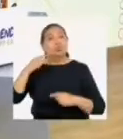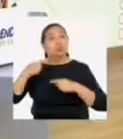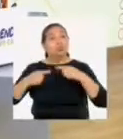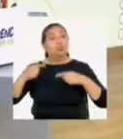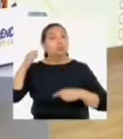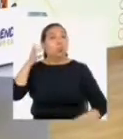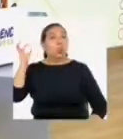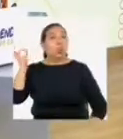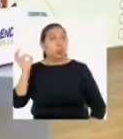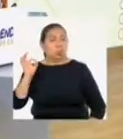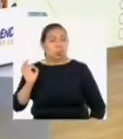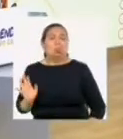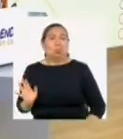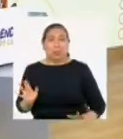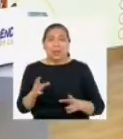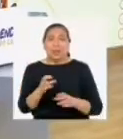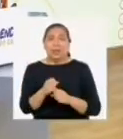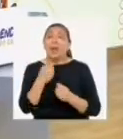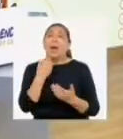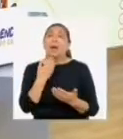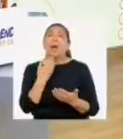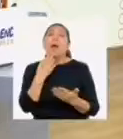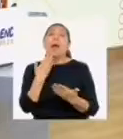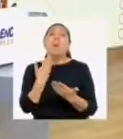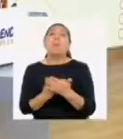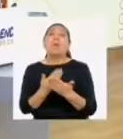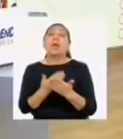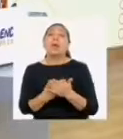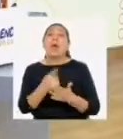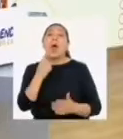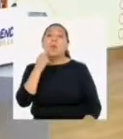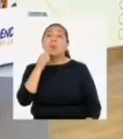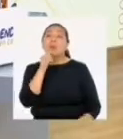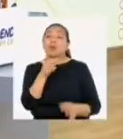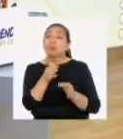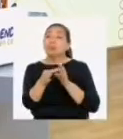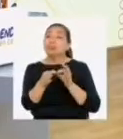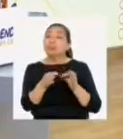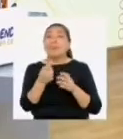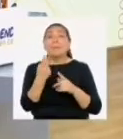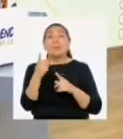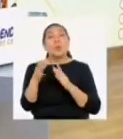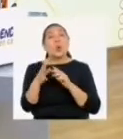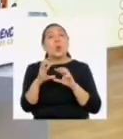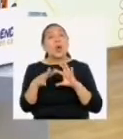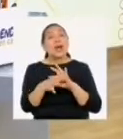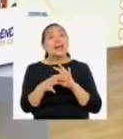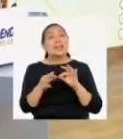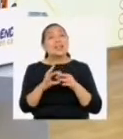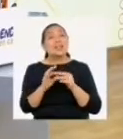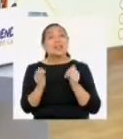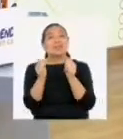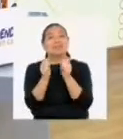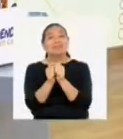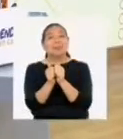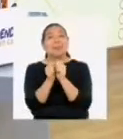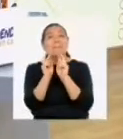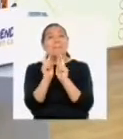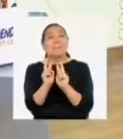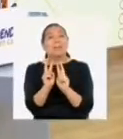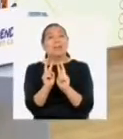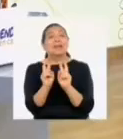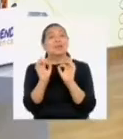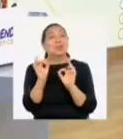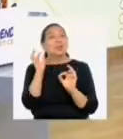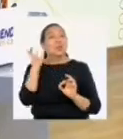y me dijeron que estaban dispuestos a someterse a la prueba. Él y ella nos van a contar algunas anécdotas y detalles de su relación. Y